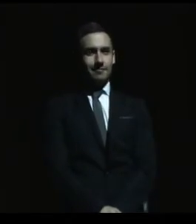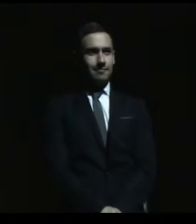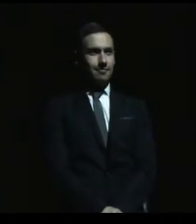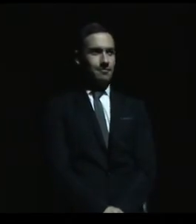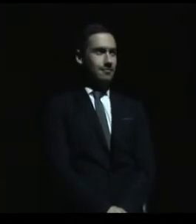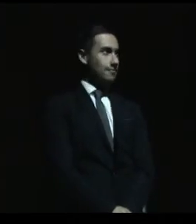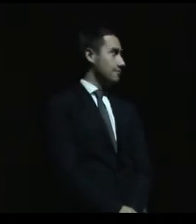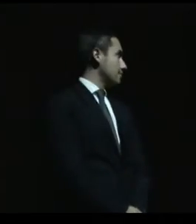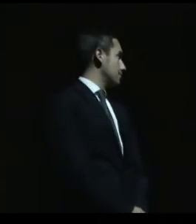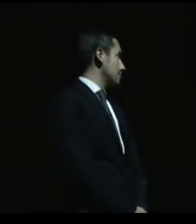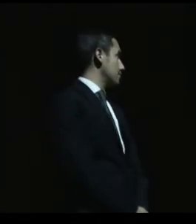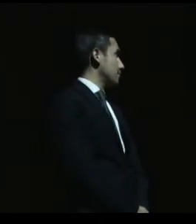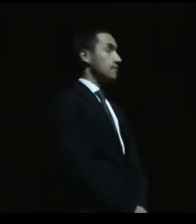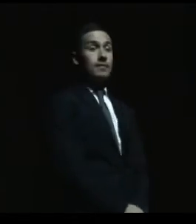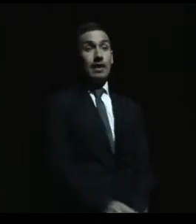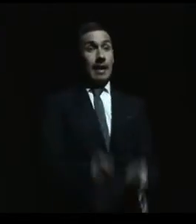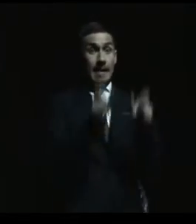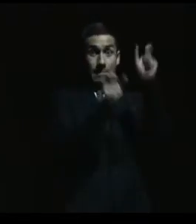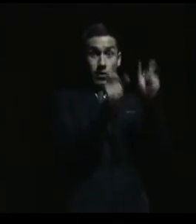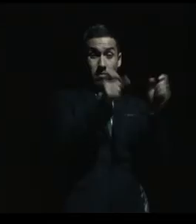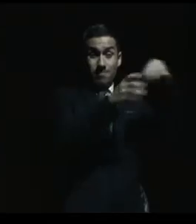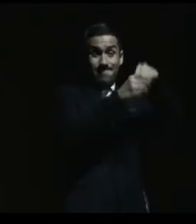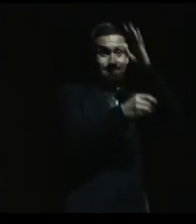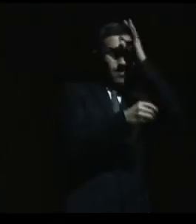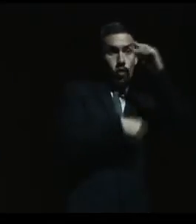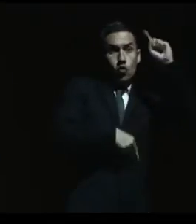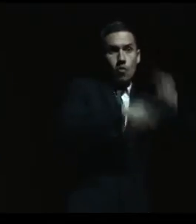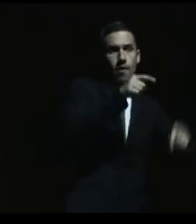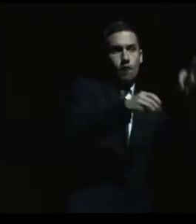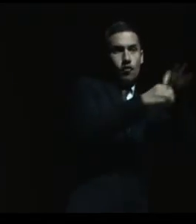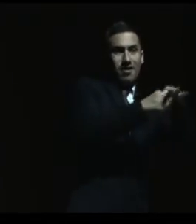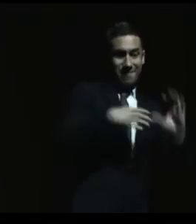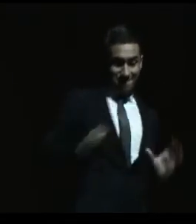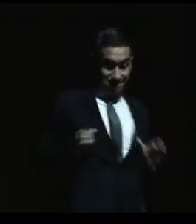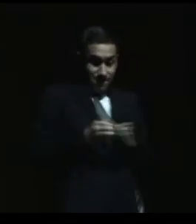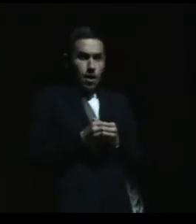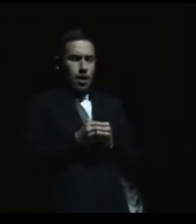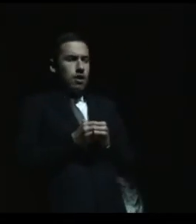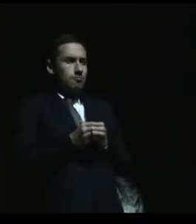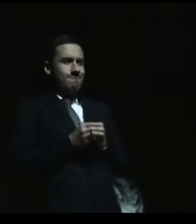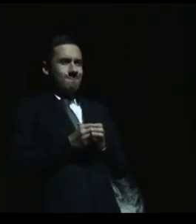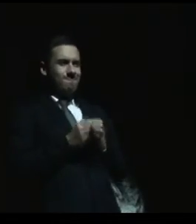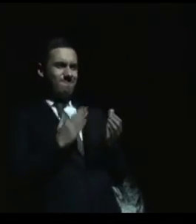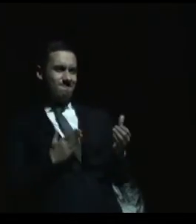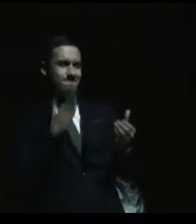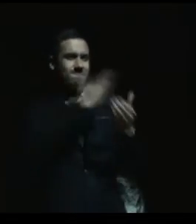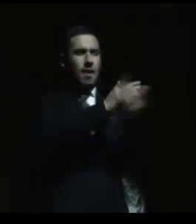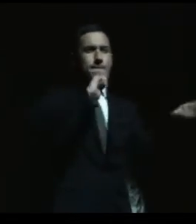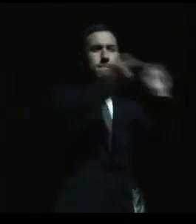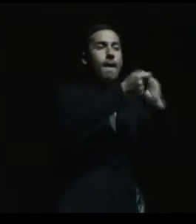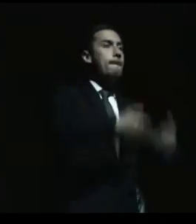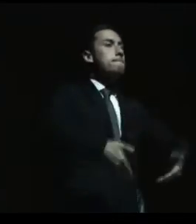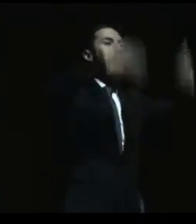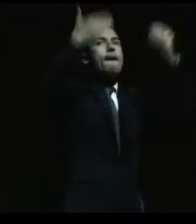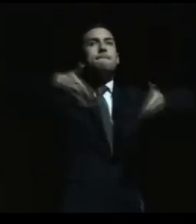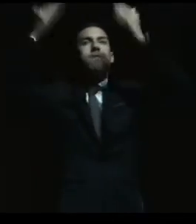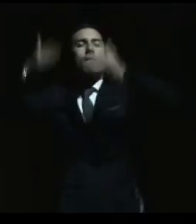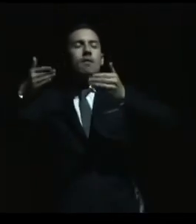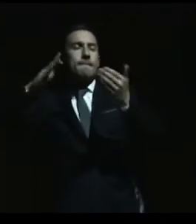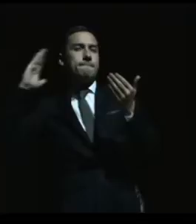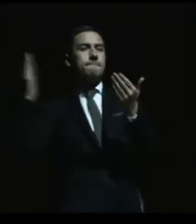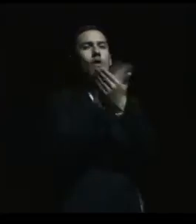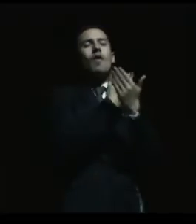ya que los pacientes no tienen la posibilidad de votar, la colifata le dio la forma de romper los muros en una